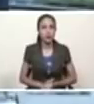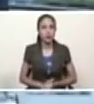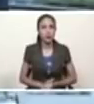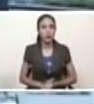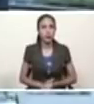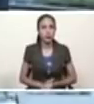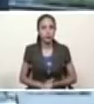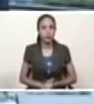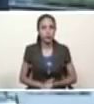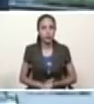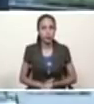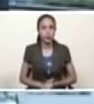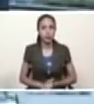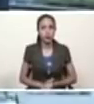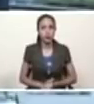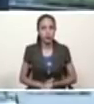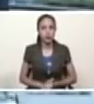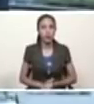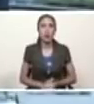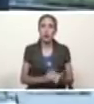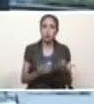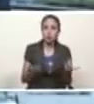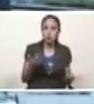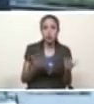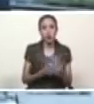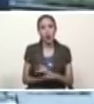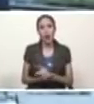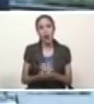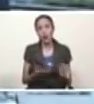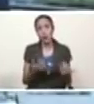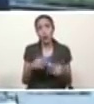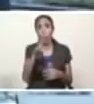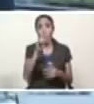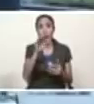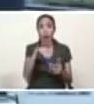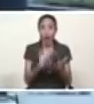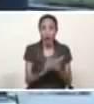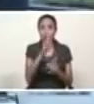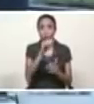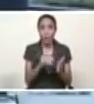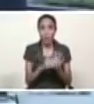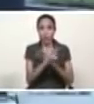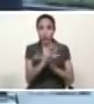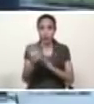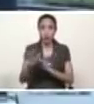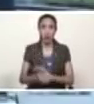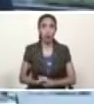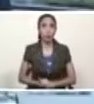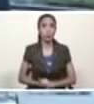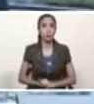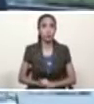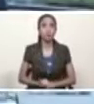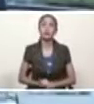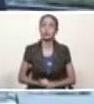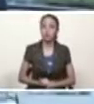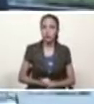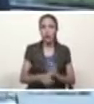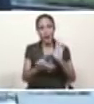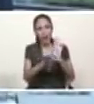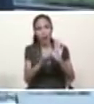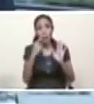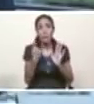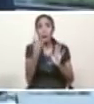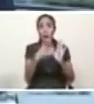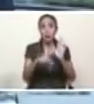del plan de la patria dos mil veinticinco con rango constitucional es el primer programa